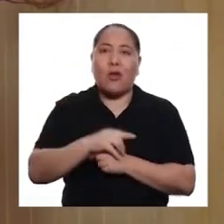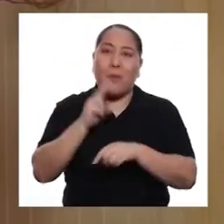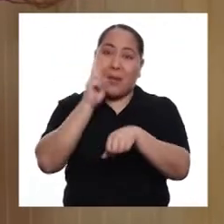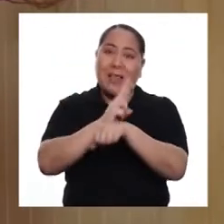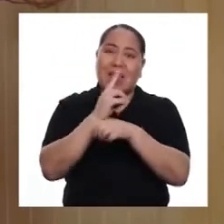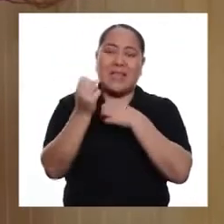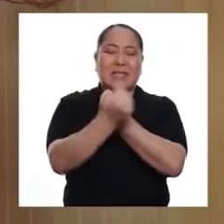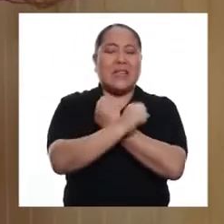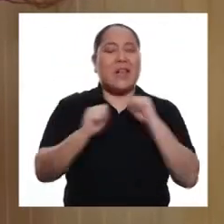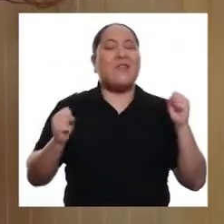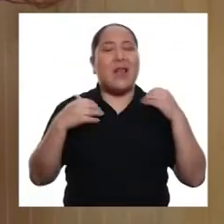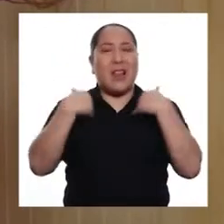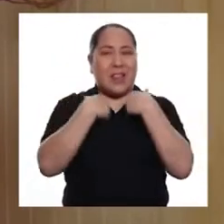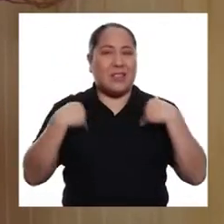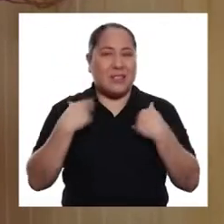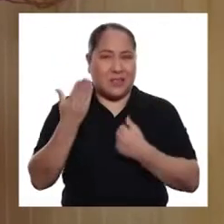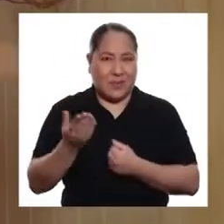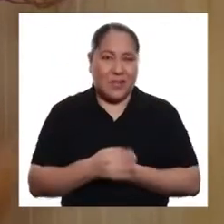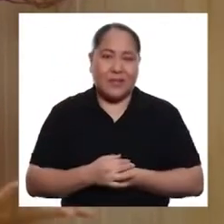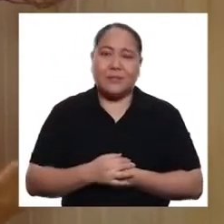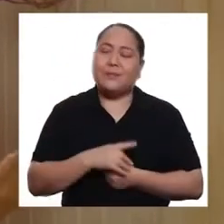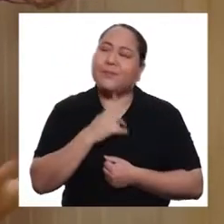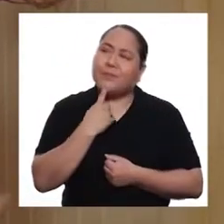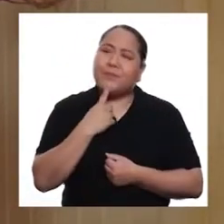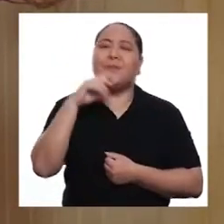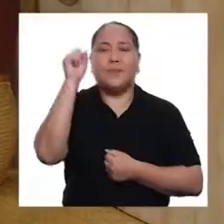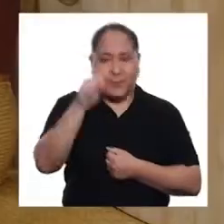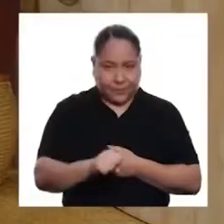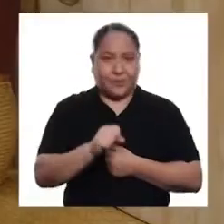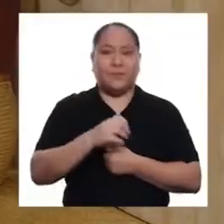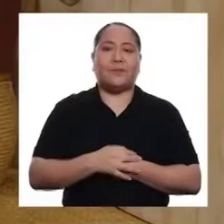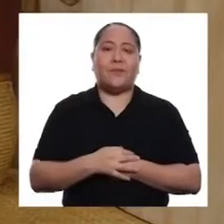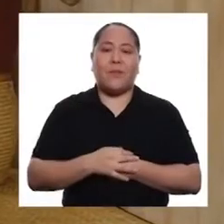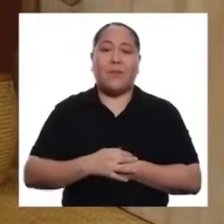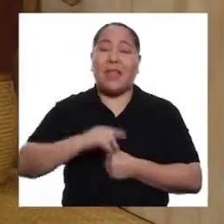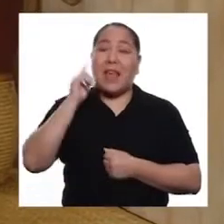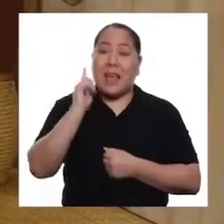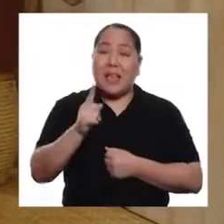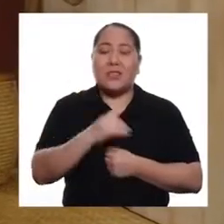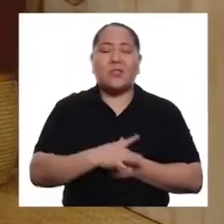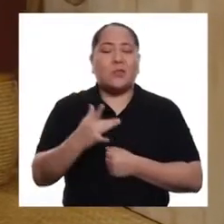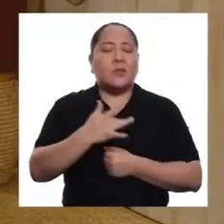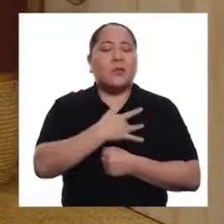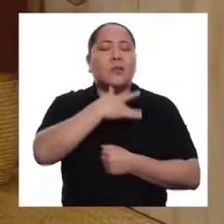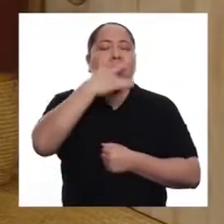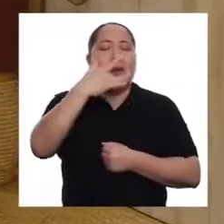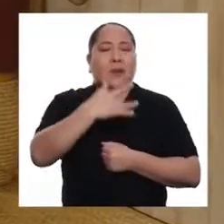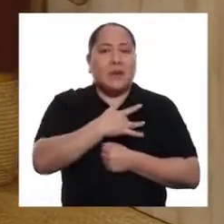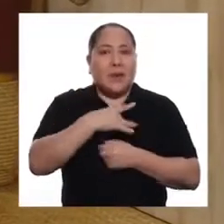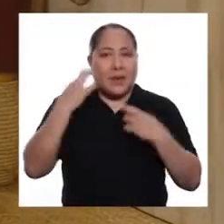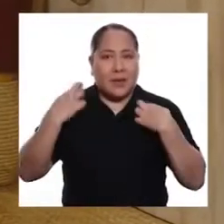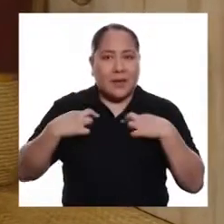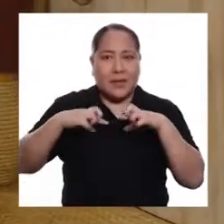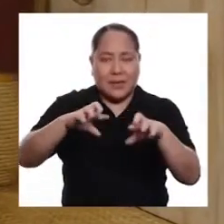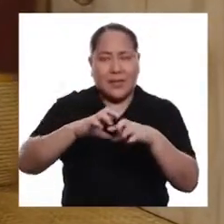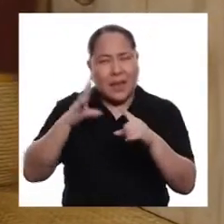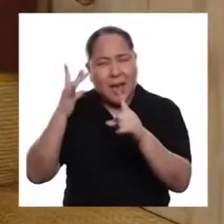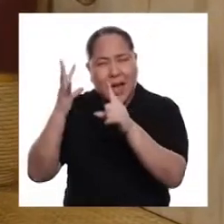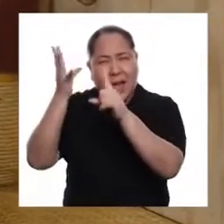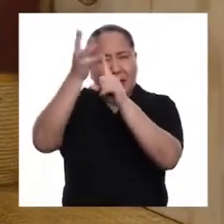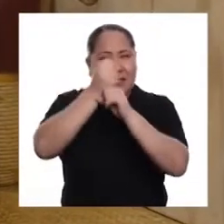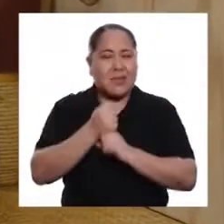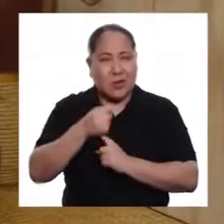veterinario y salvar a los animales. ¡Mmm! ¡Mmm! ¡Eso lo inspirará y le